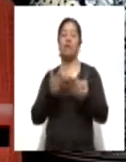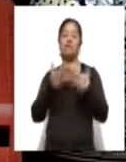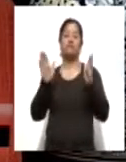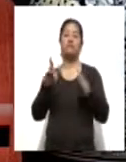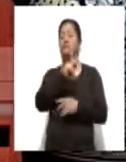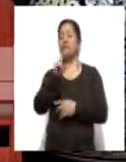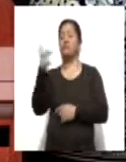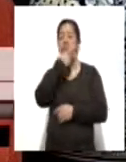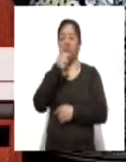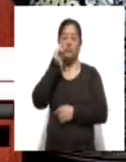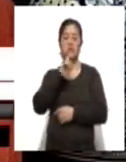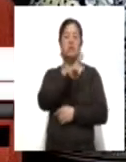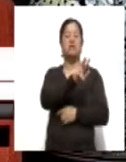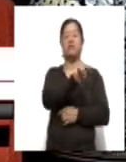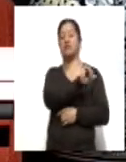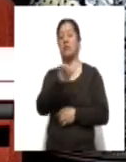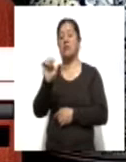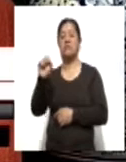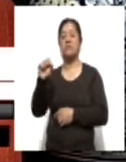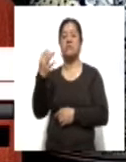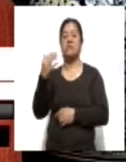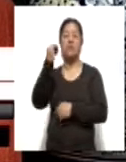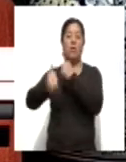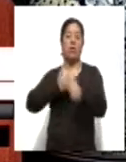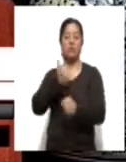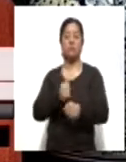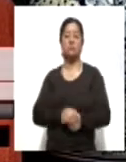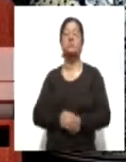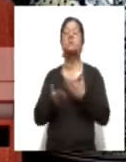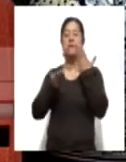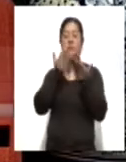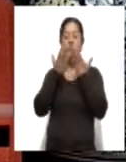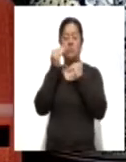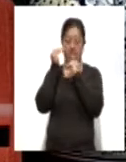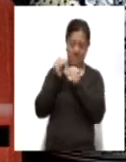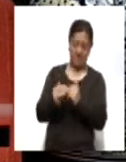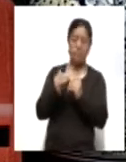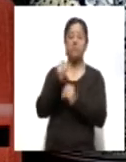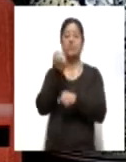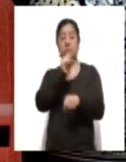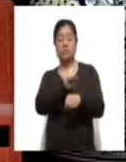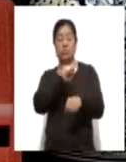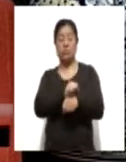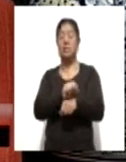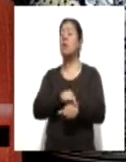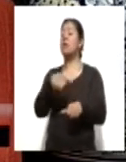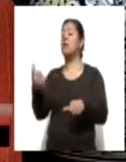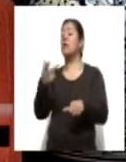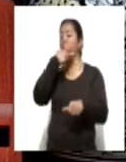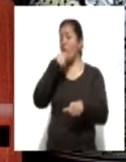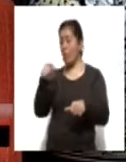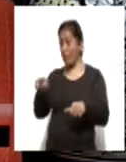de entre 18 y 65 años de edad con estudios mínimos de secundaria y en el caso de los caballeros